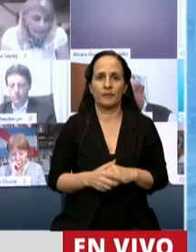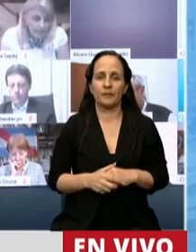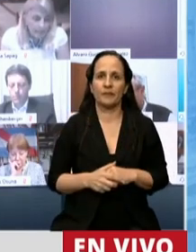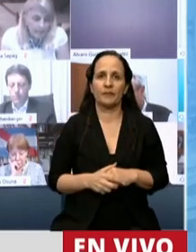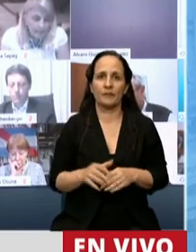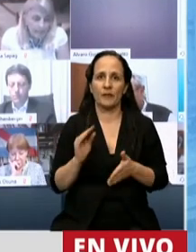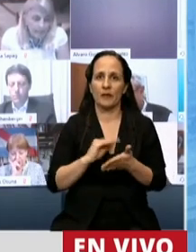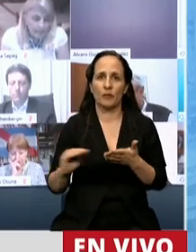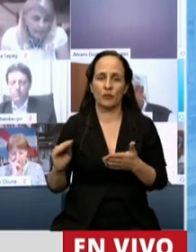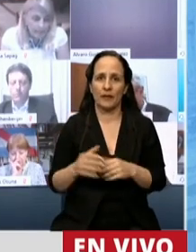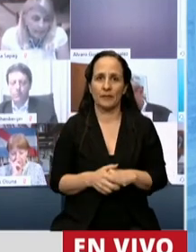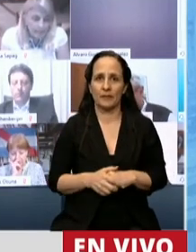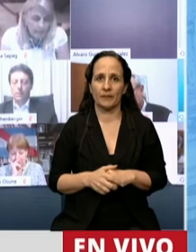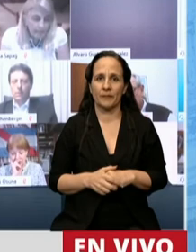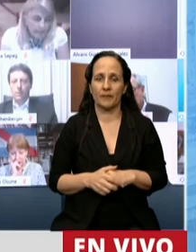Diputada...